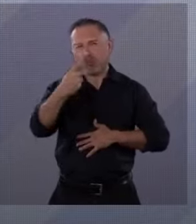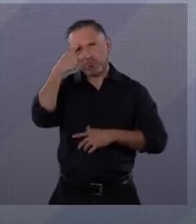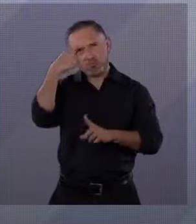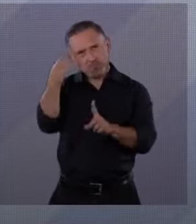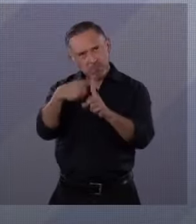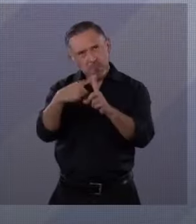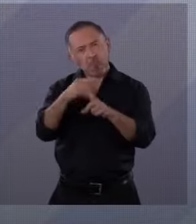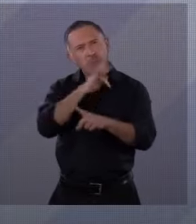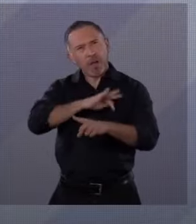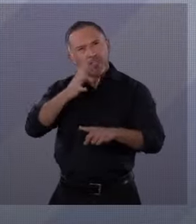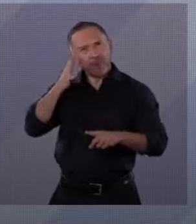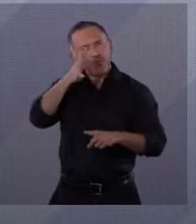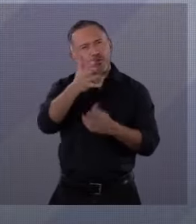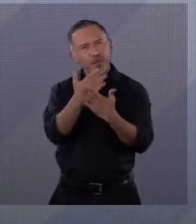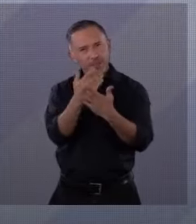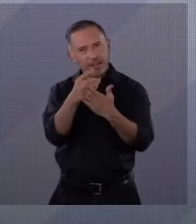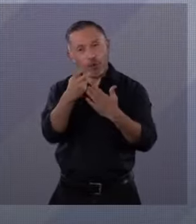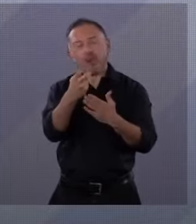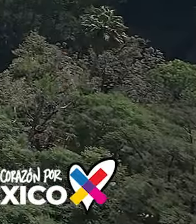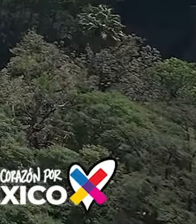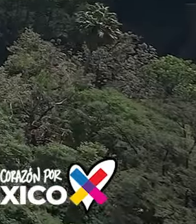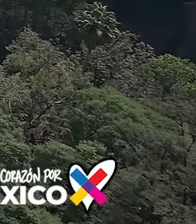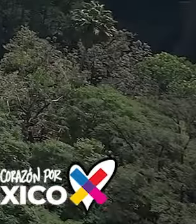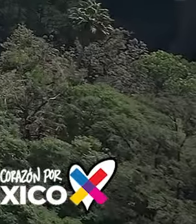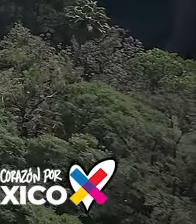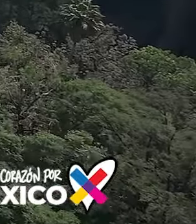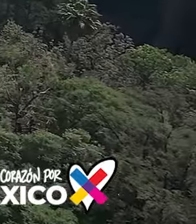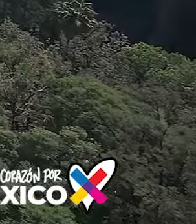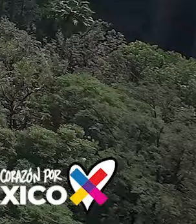ganar. Vota Xochitl el 2 de junio.